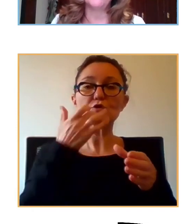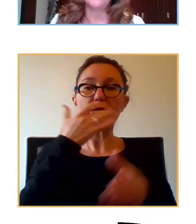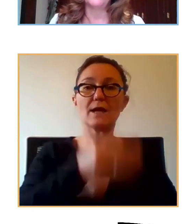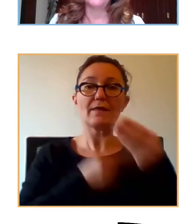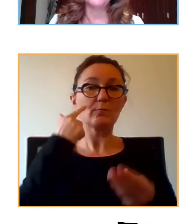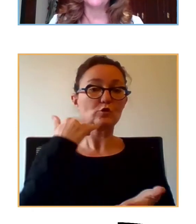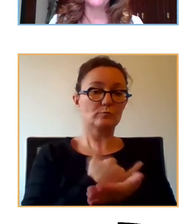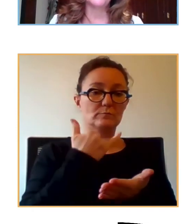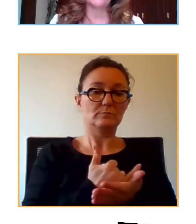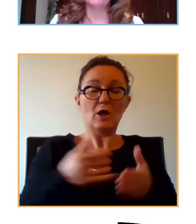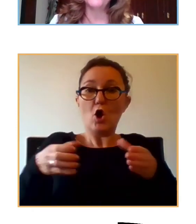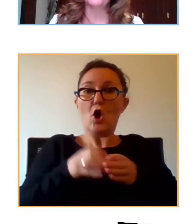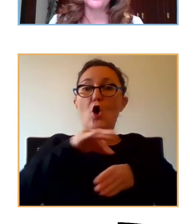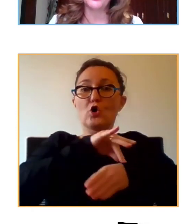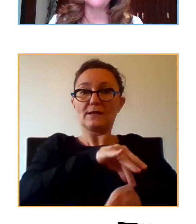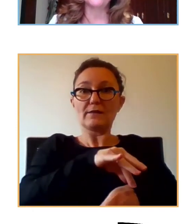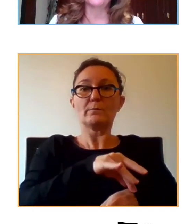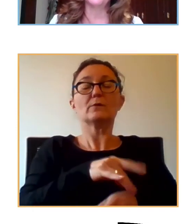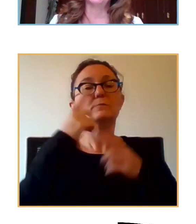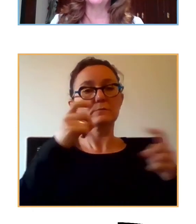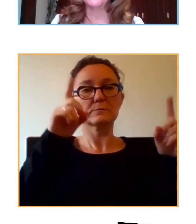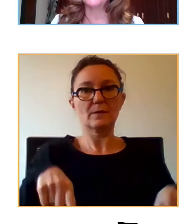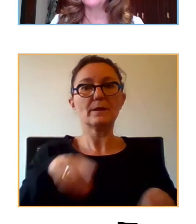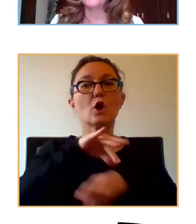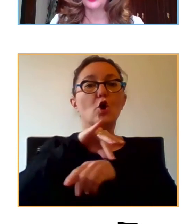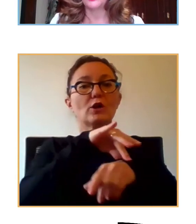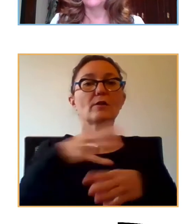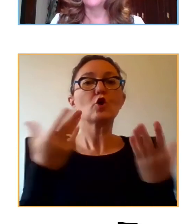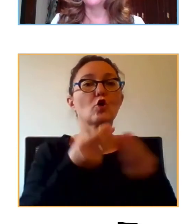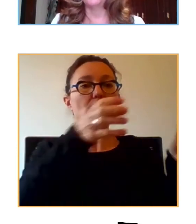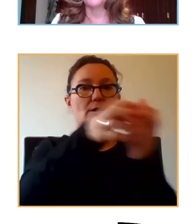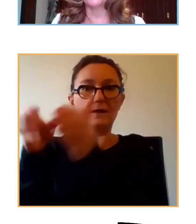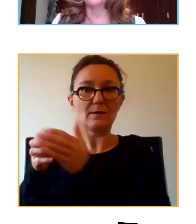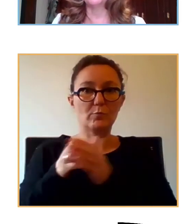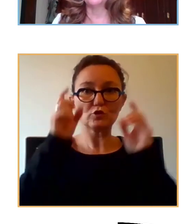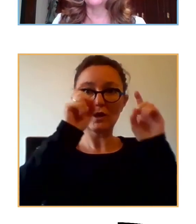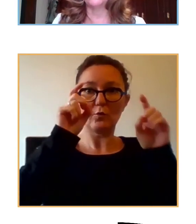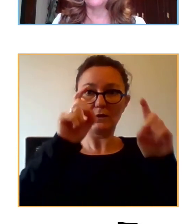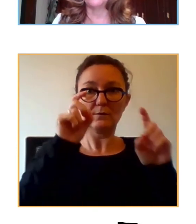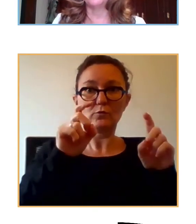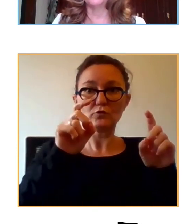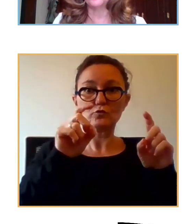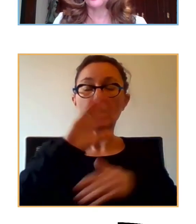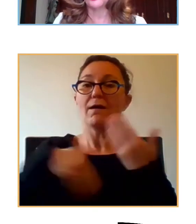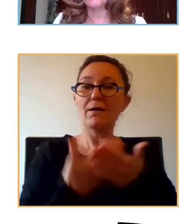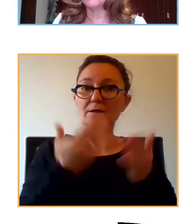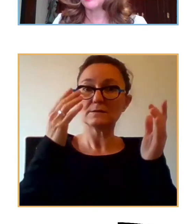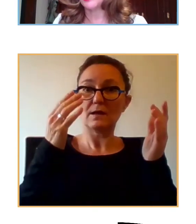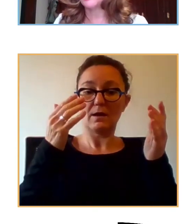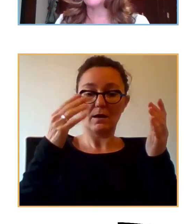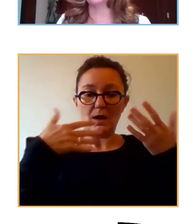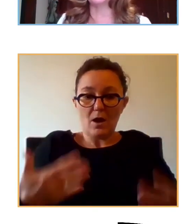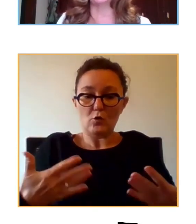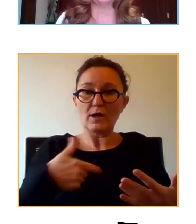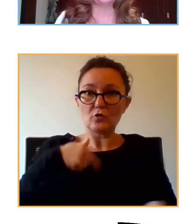orientación, necesitamos estar muy coordinados con los equipos educativos. De hecho, pues estamos, yo estoy ahora mismo en